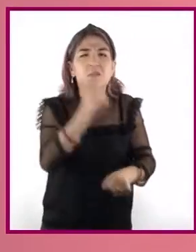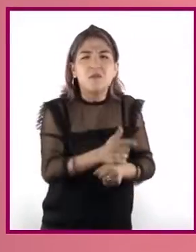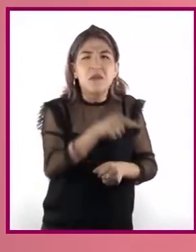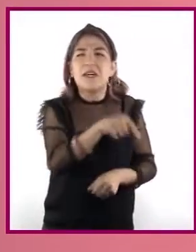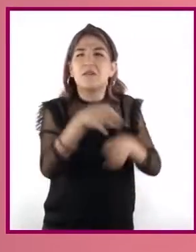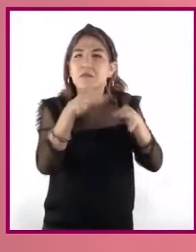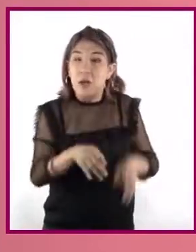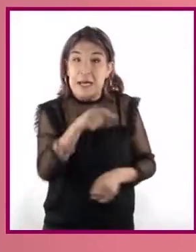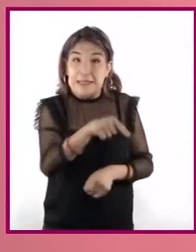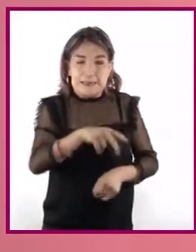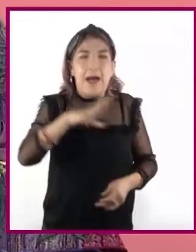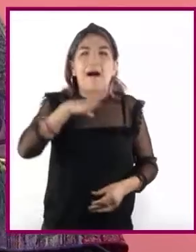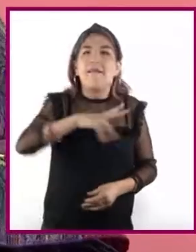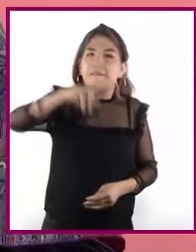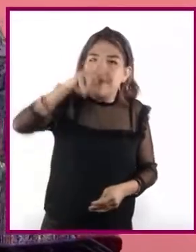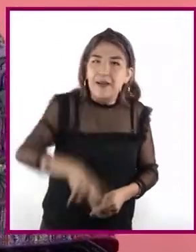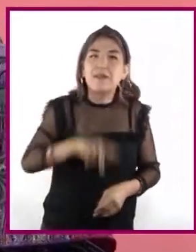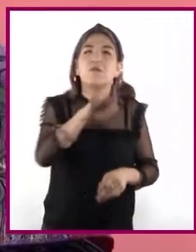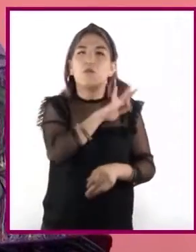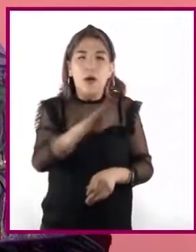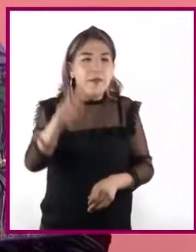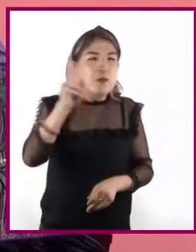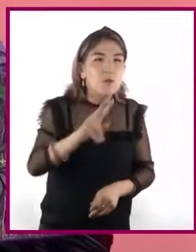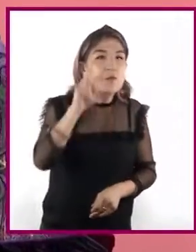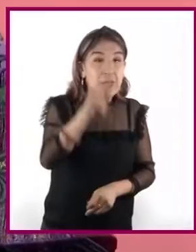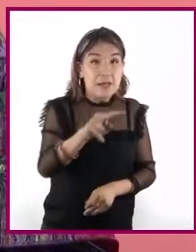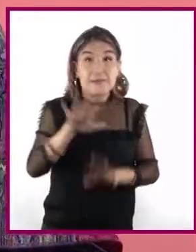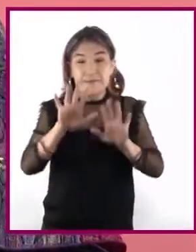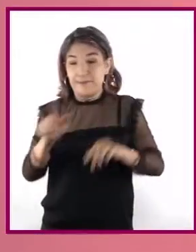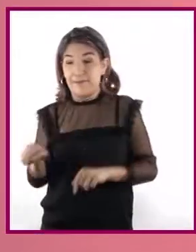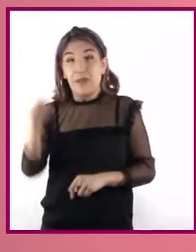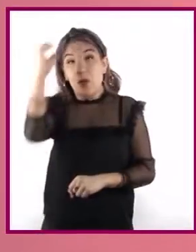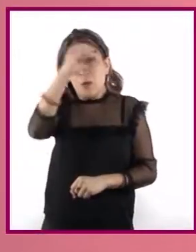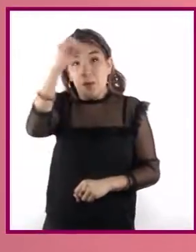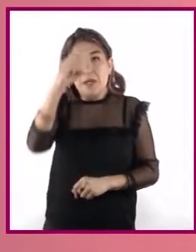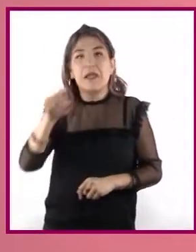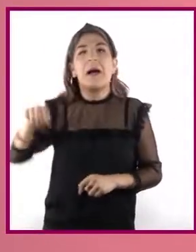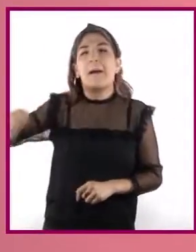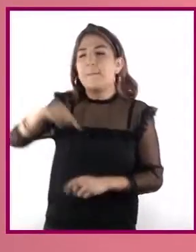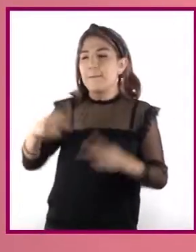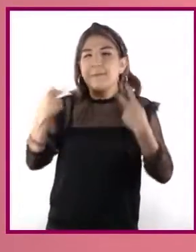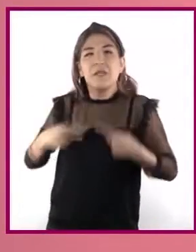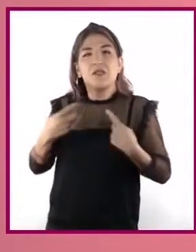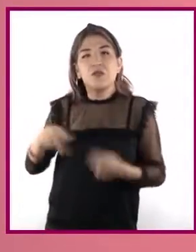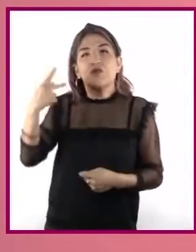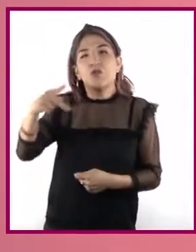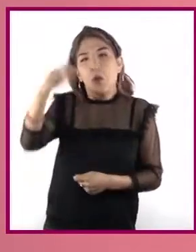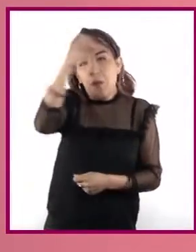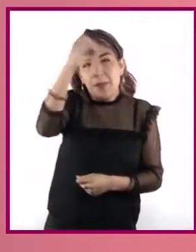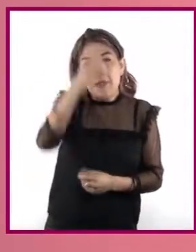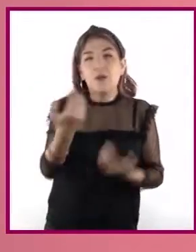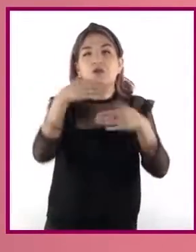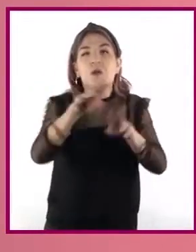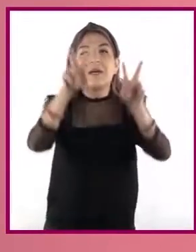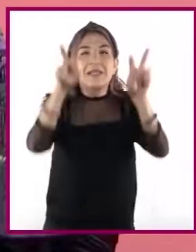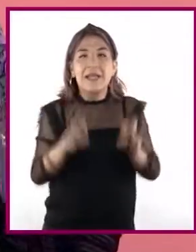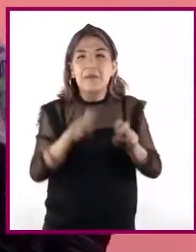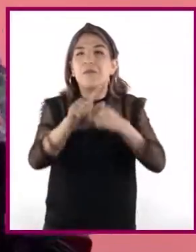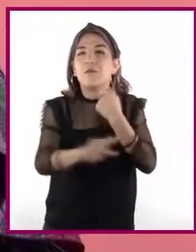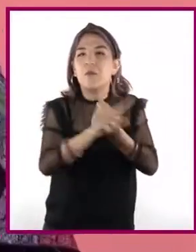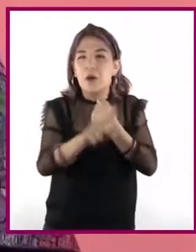verdadero y se puede comprobar. En cambio, una opinión expresa lo que alguien piensa o siente acerca de un tema o situación.